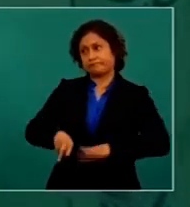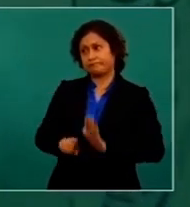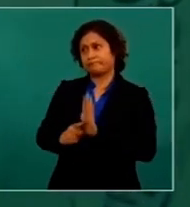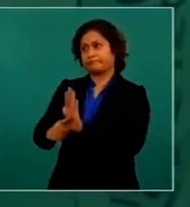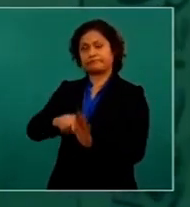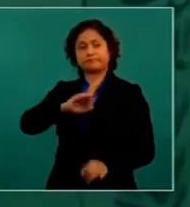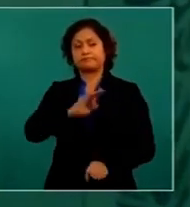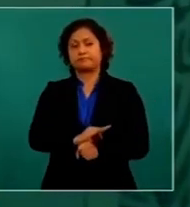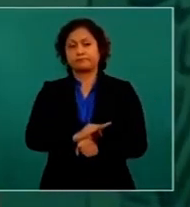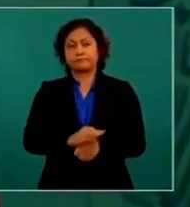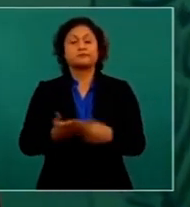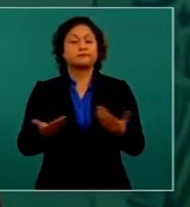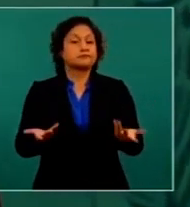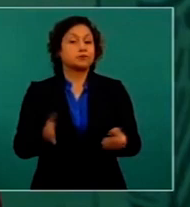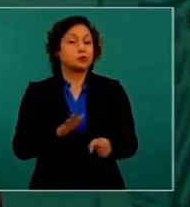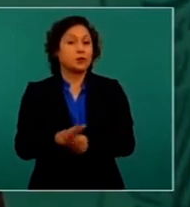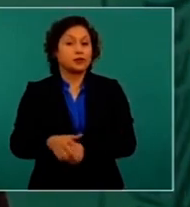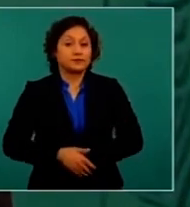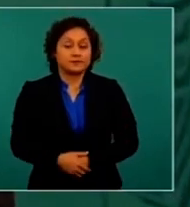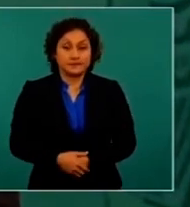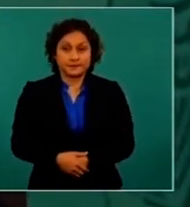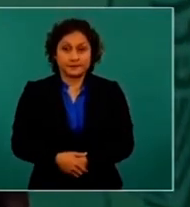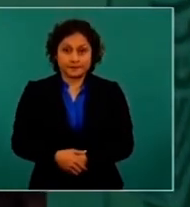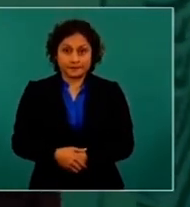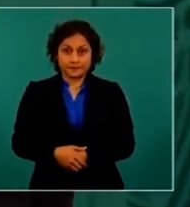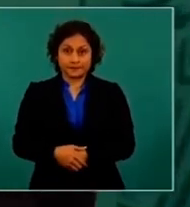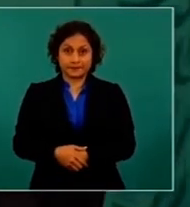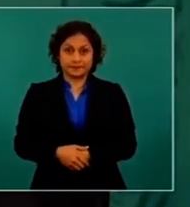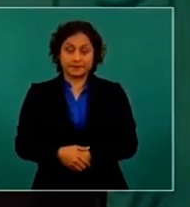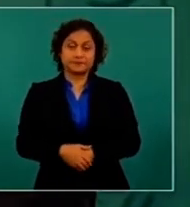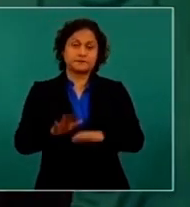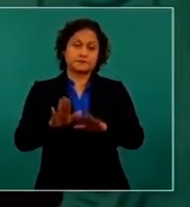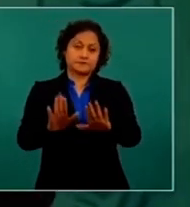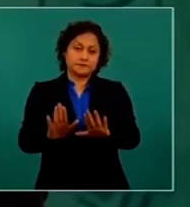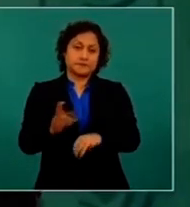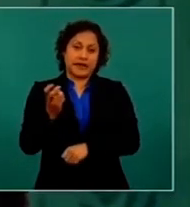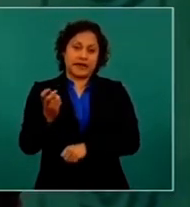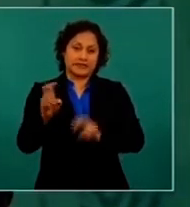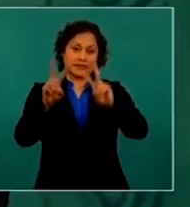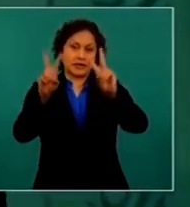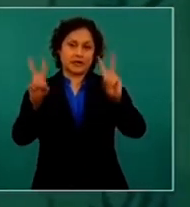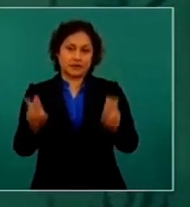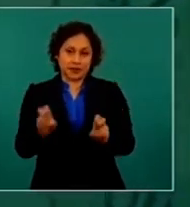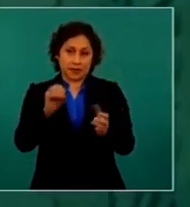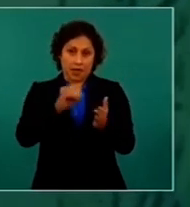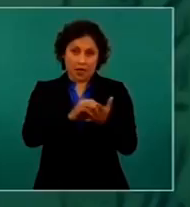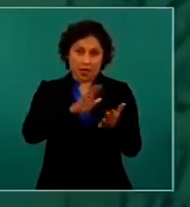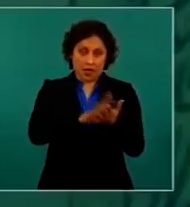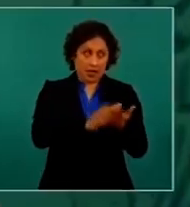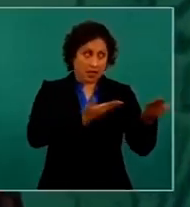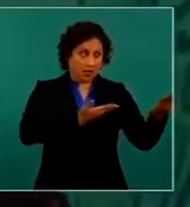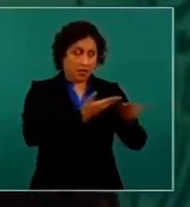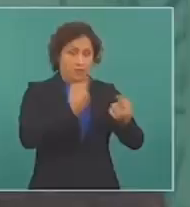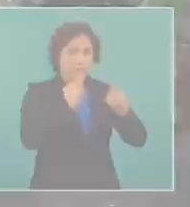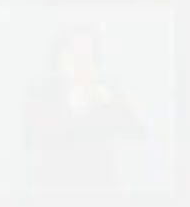Entonces, no está en los temas, no está en la agenda, pero no hay ningún problema